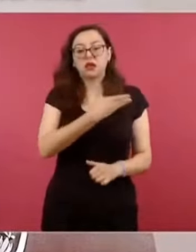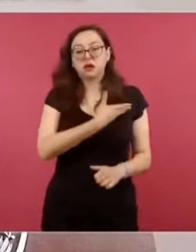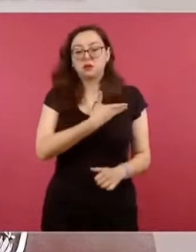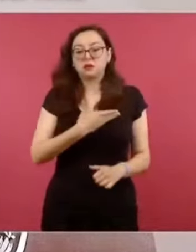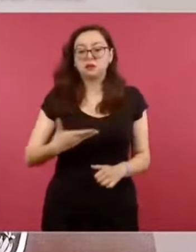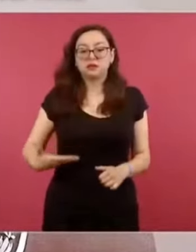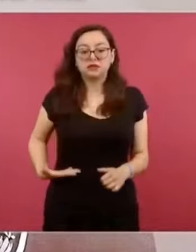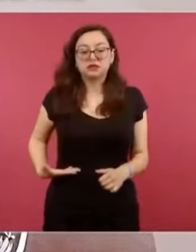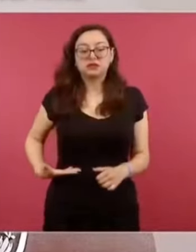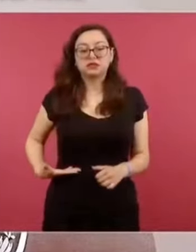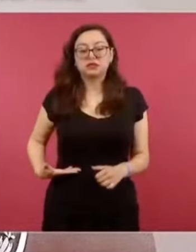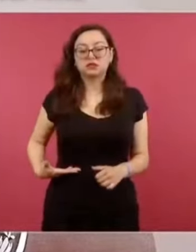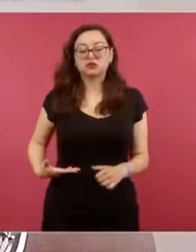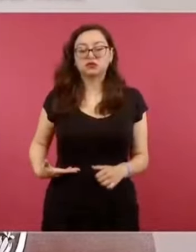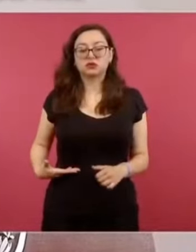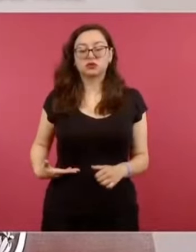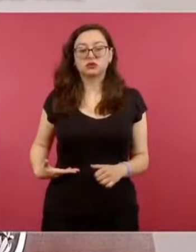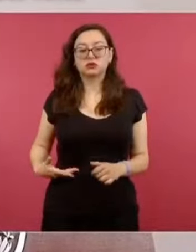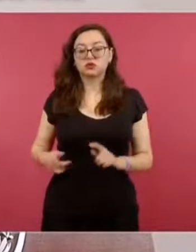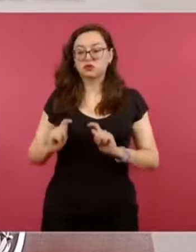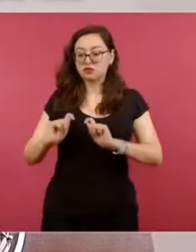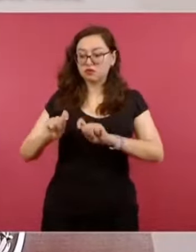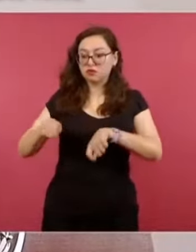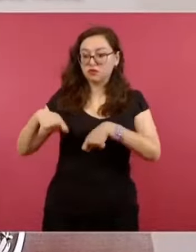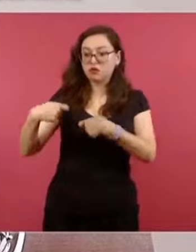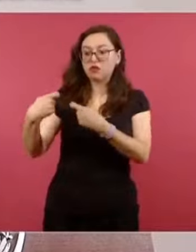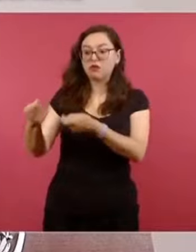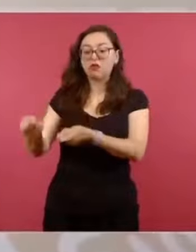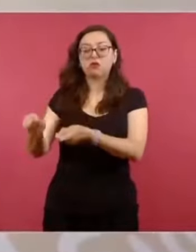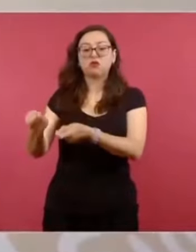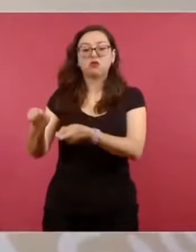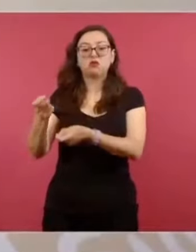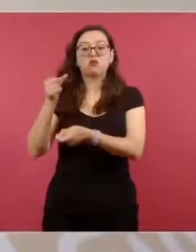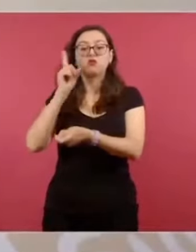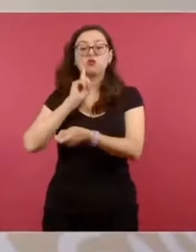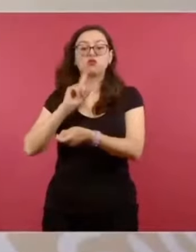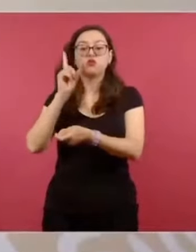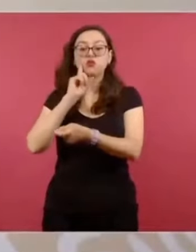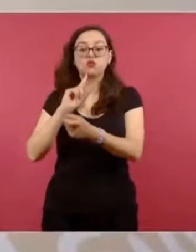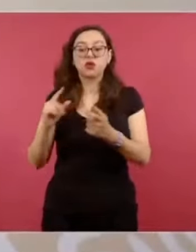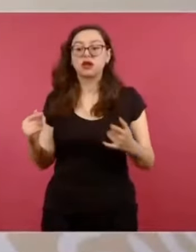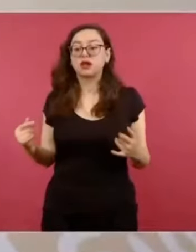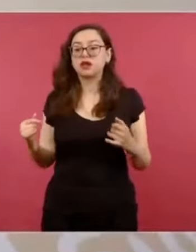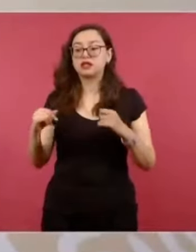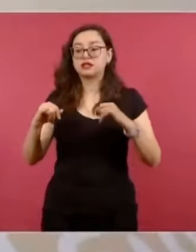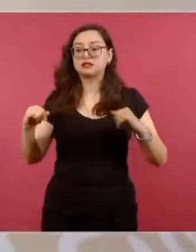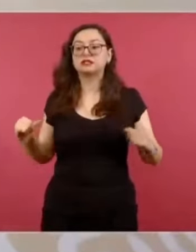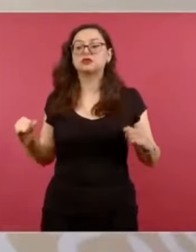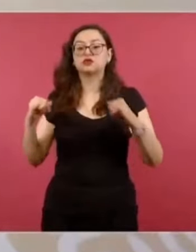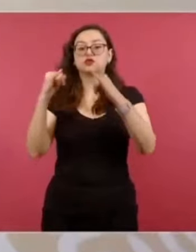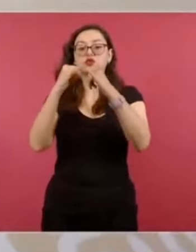Instituto para combatir la corrupción,